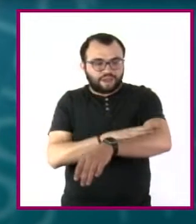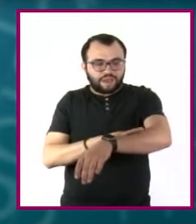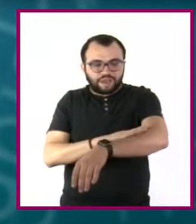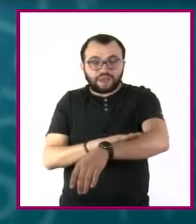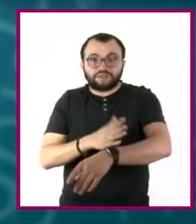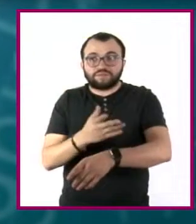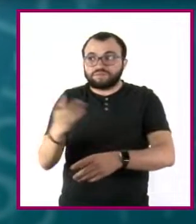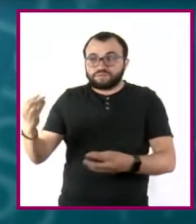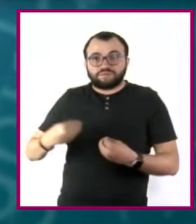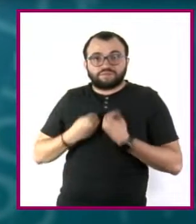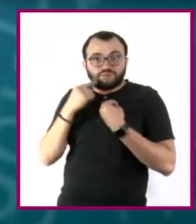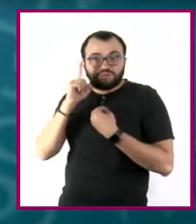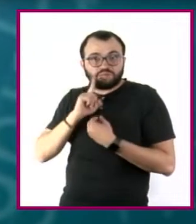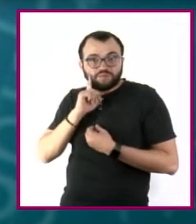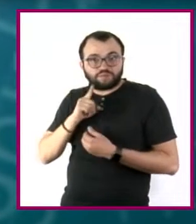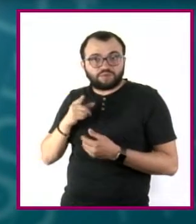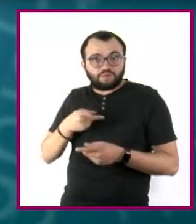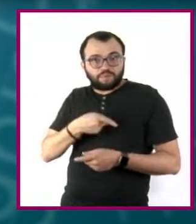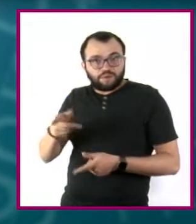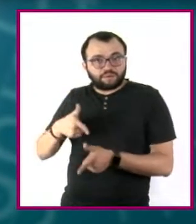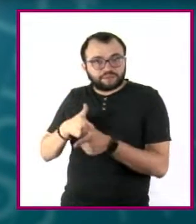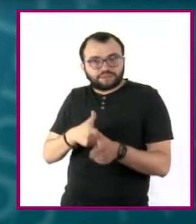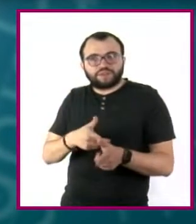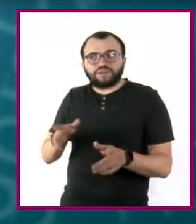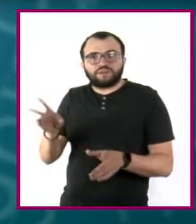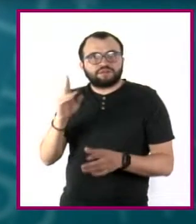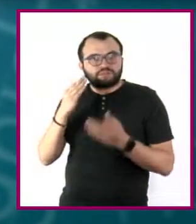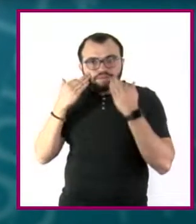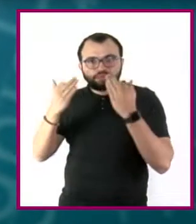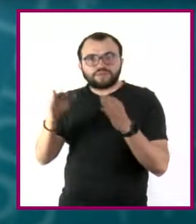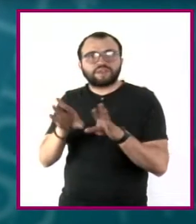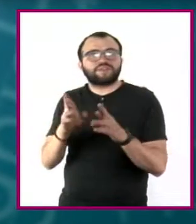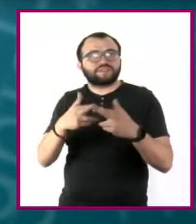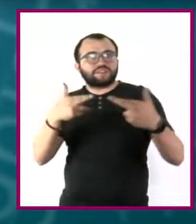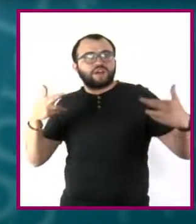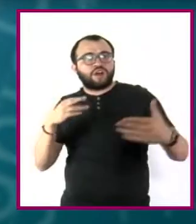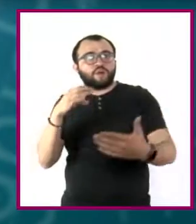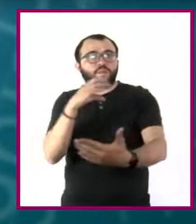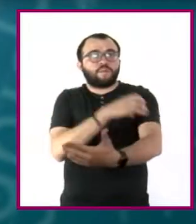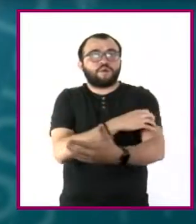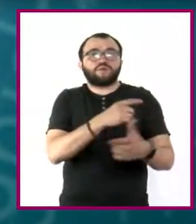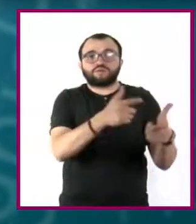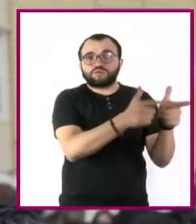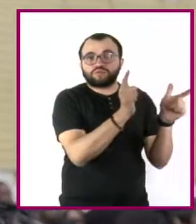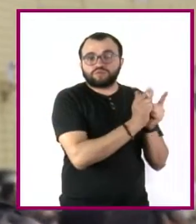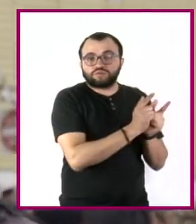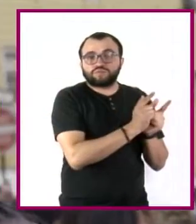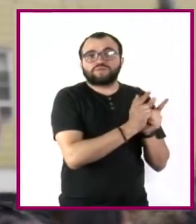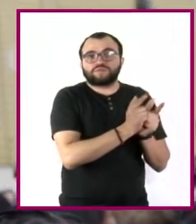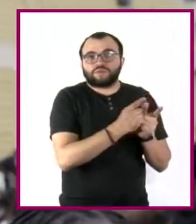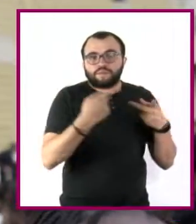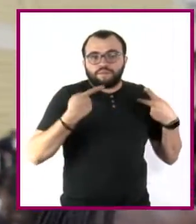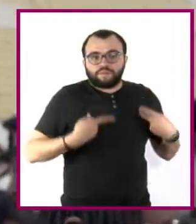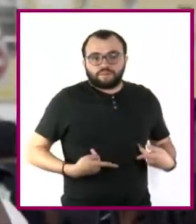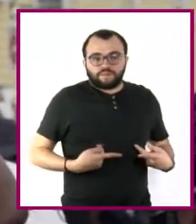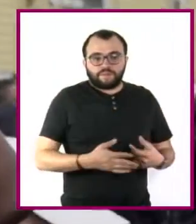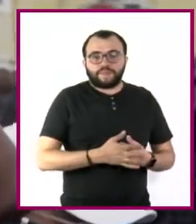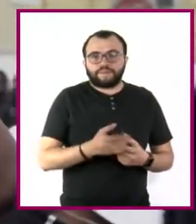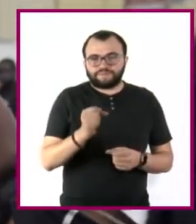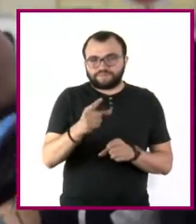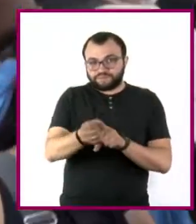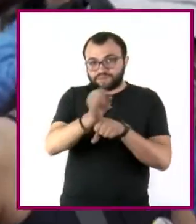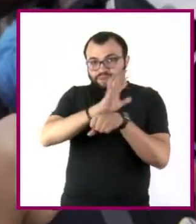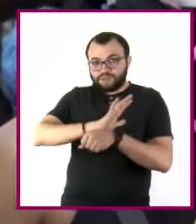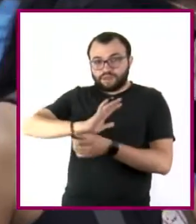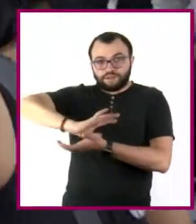pobres y racializadas muestra que las relaciones de poder se establecen entre grupos o entre personas. Durante la pandemia, la